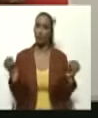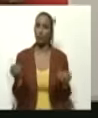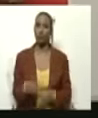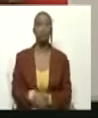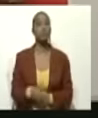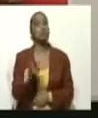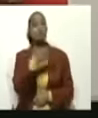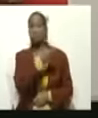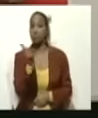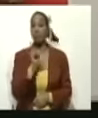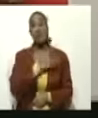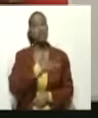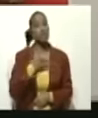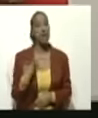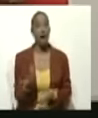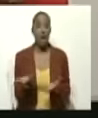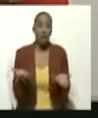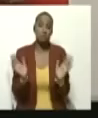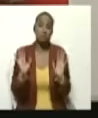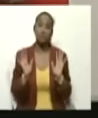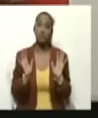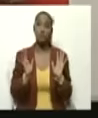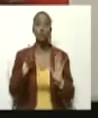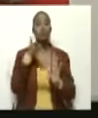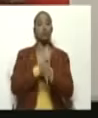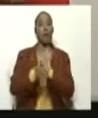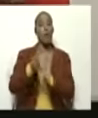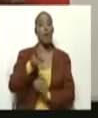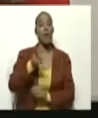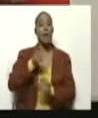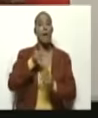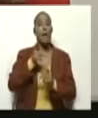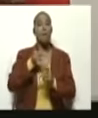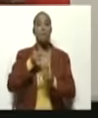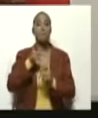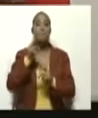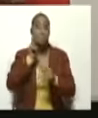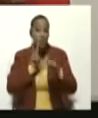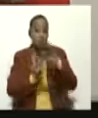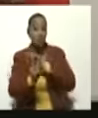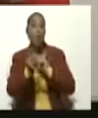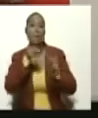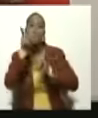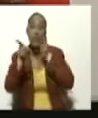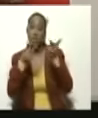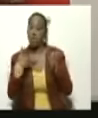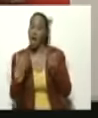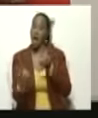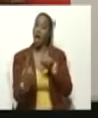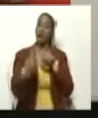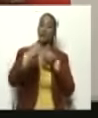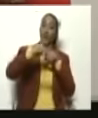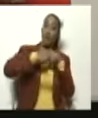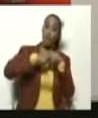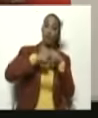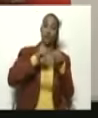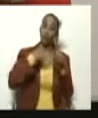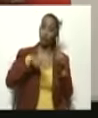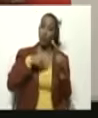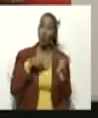quieran, más allá de su cosmovisión política, social, económica, incorporarse a este